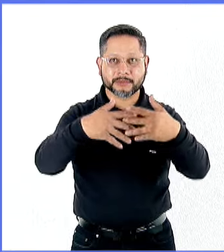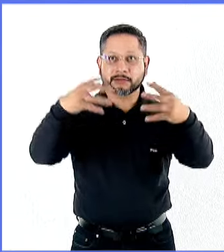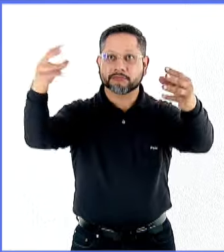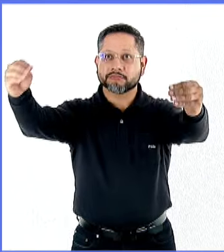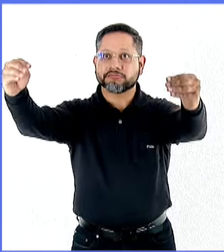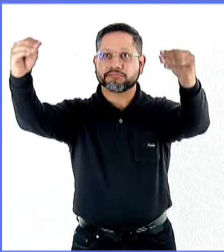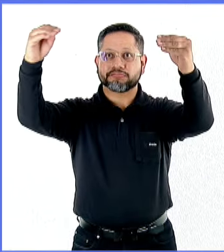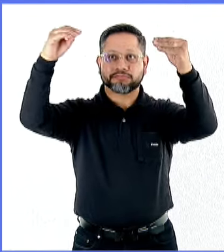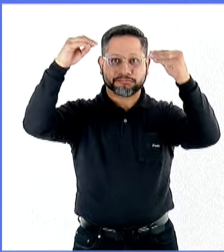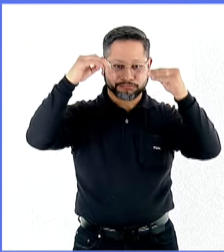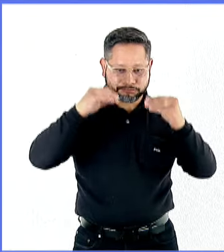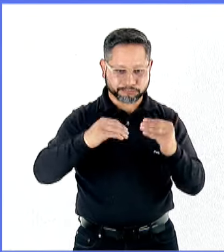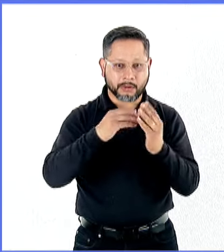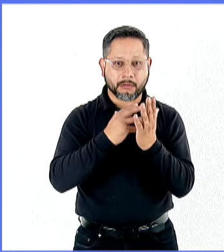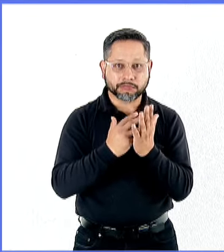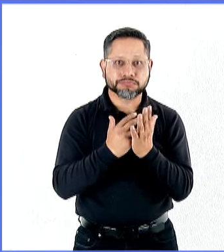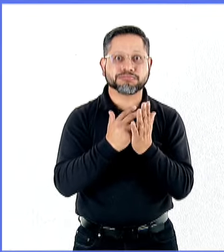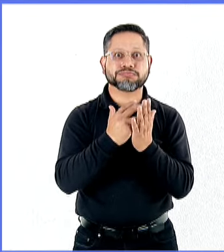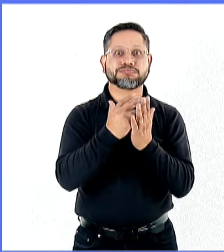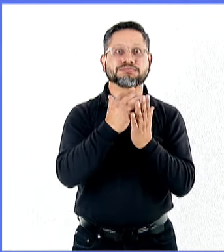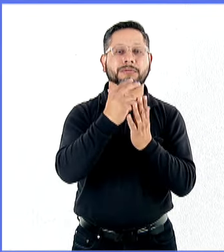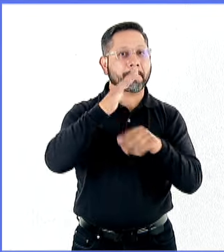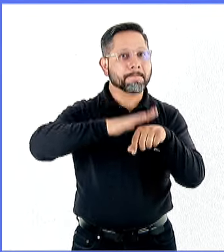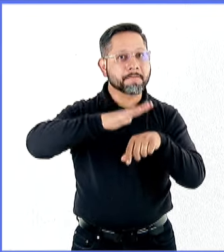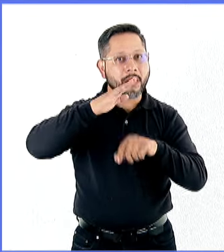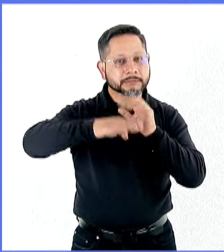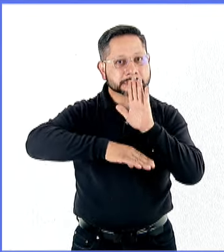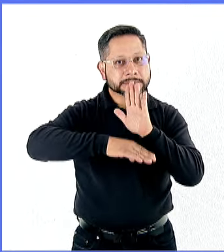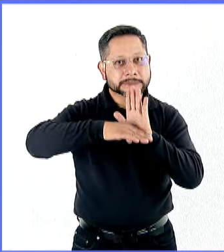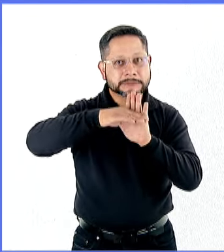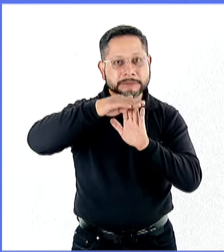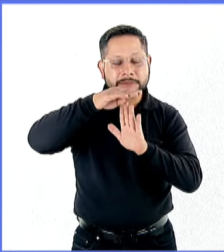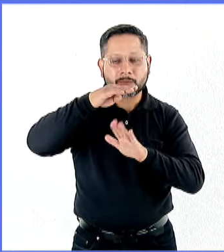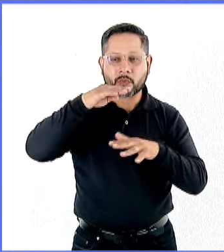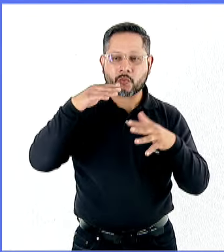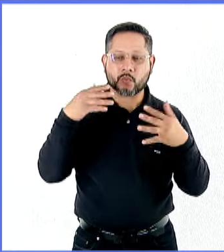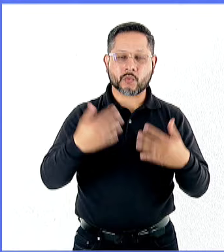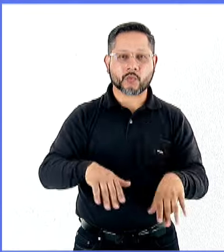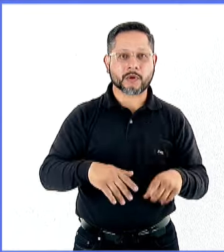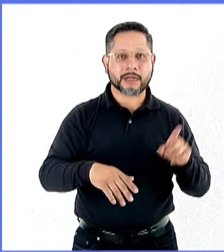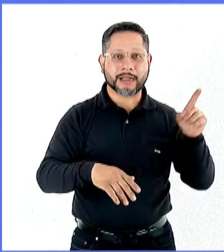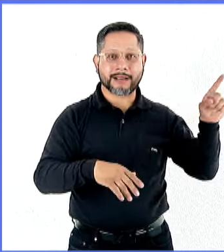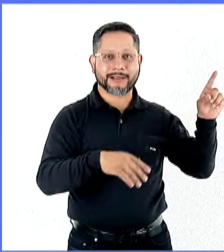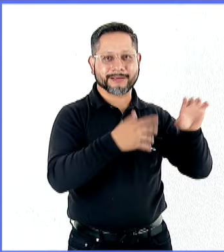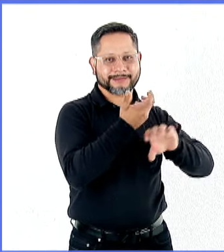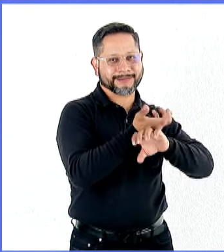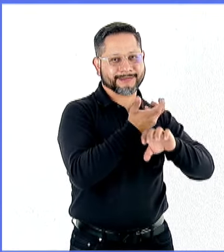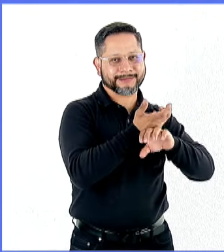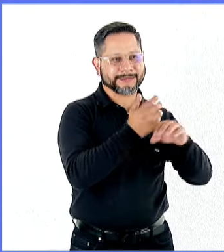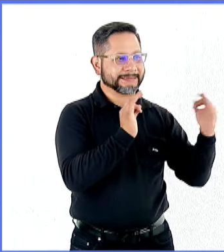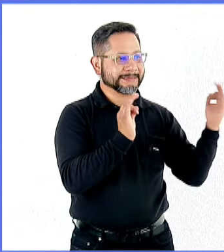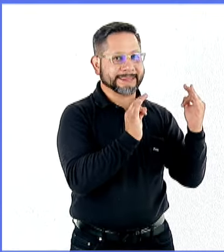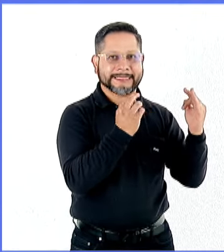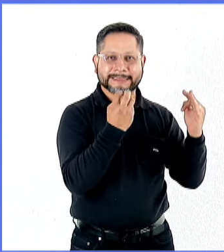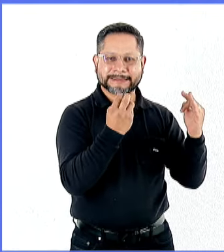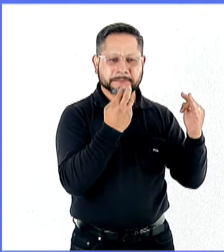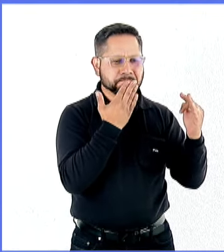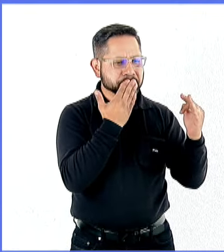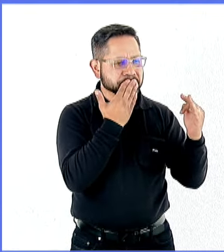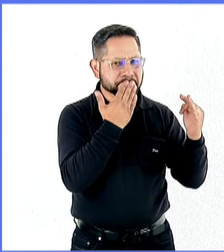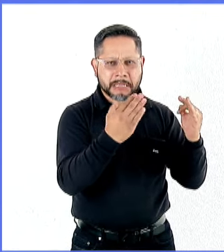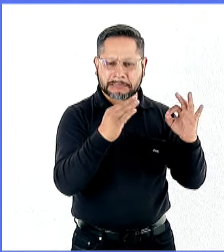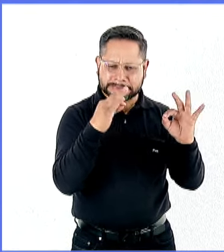esa tasa de crecimiento podría incrementarse. O sea, como modelo exportador ha sido todo un éxito esta